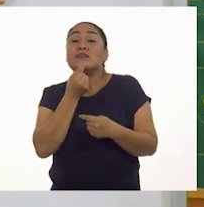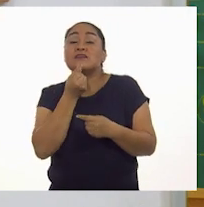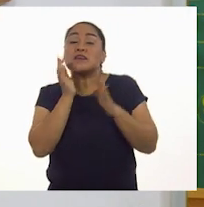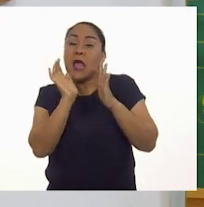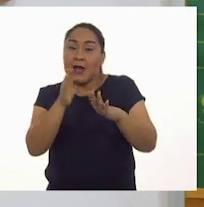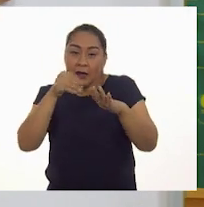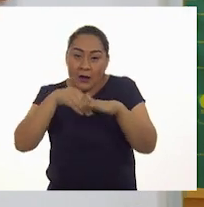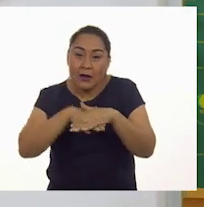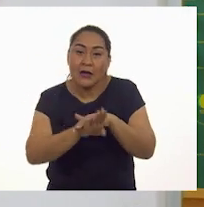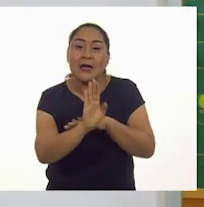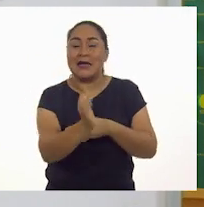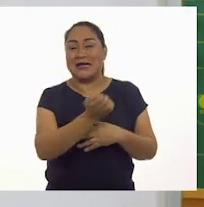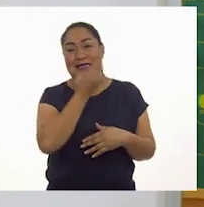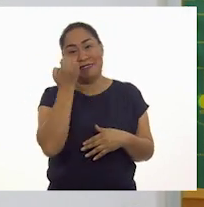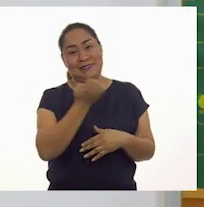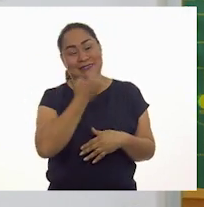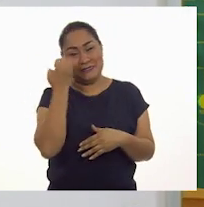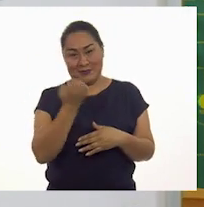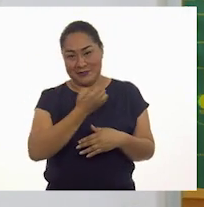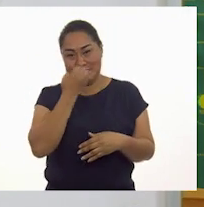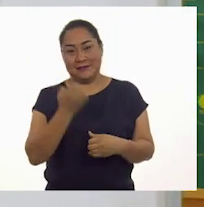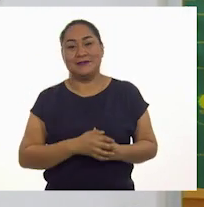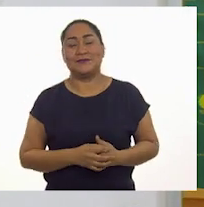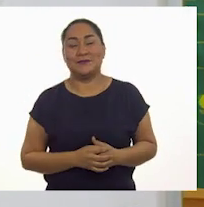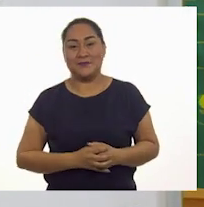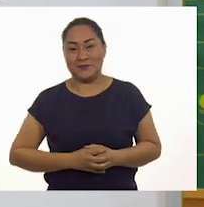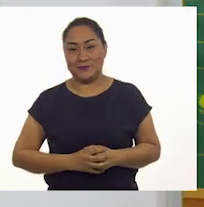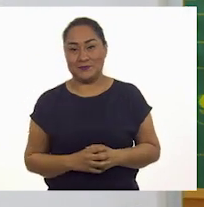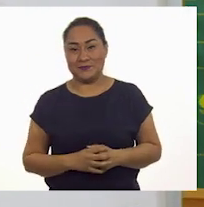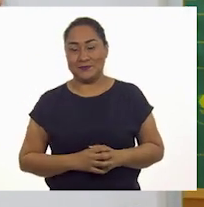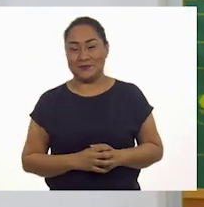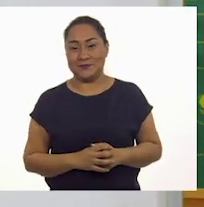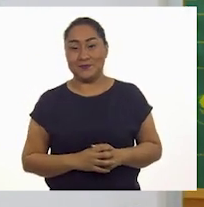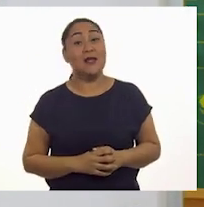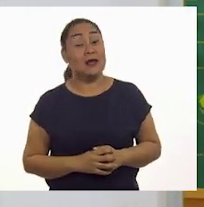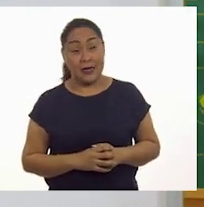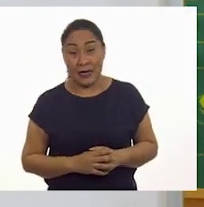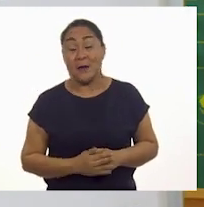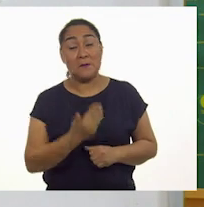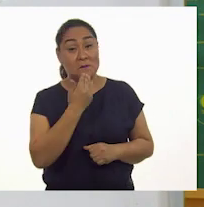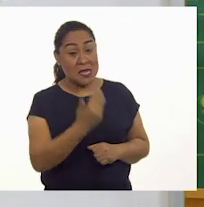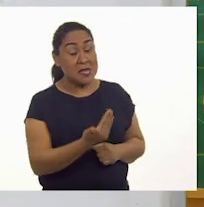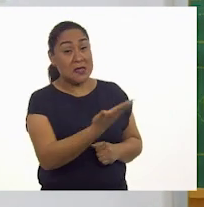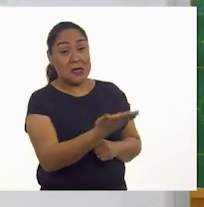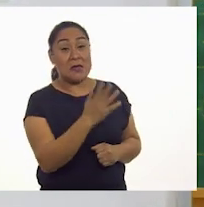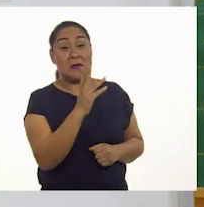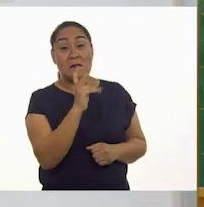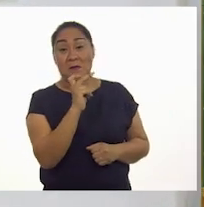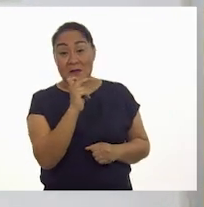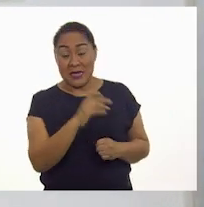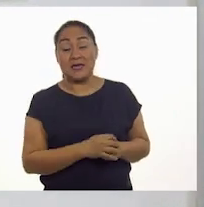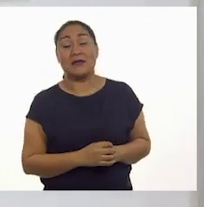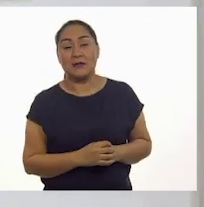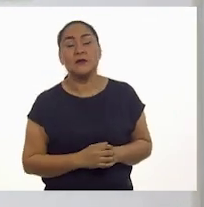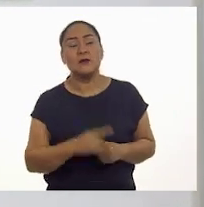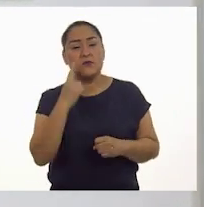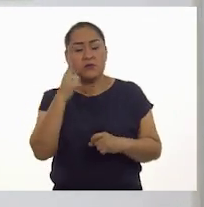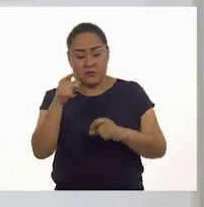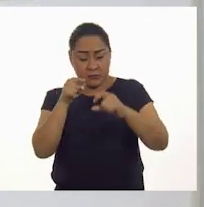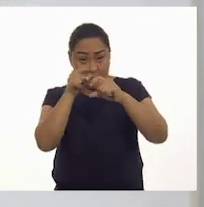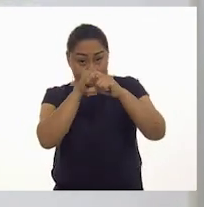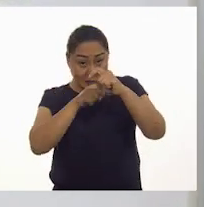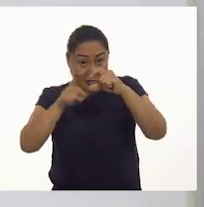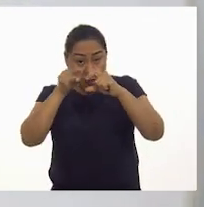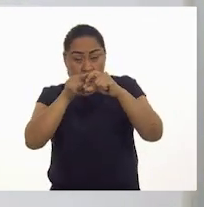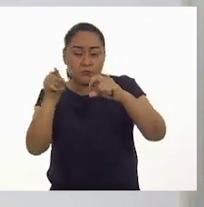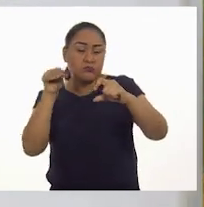está por entrar a la escuela. Muy bien, Pepe. Ustedes en casa, dentro del círculo, anoten